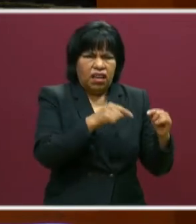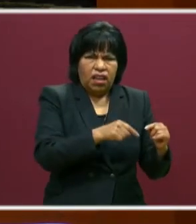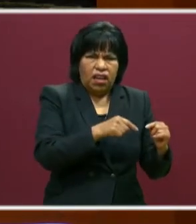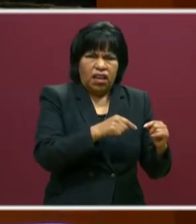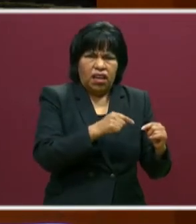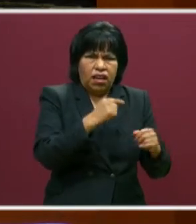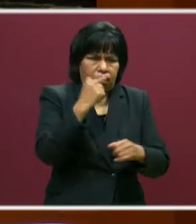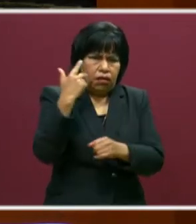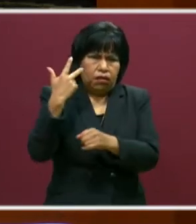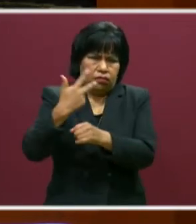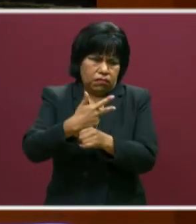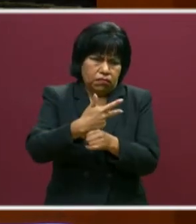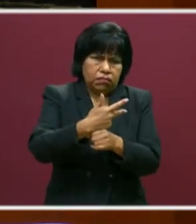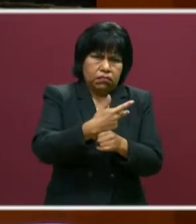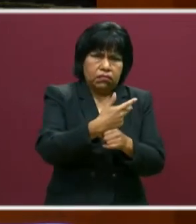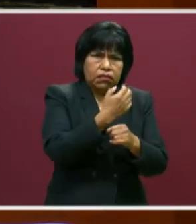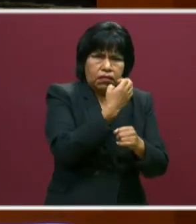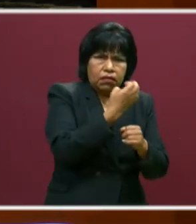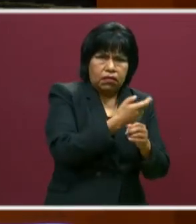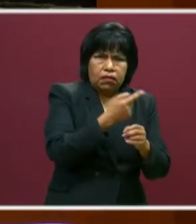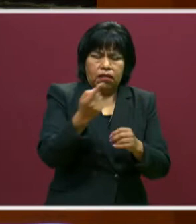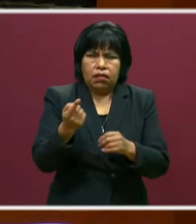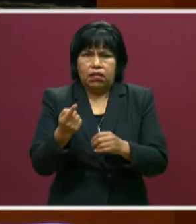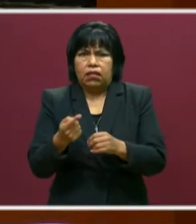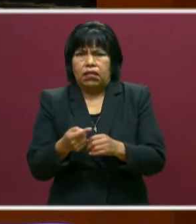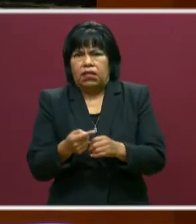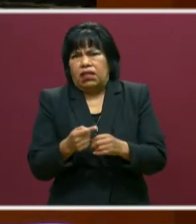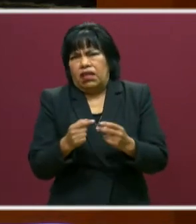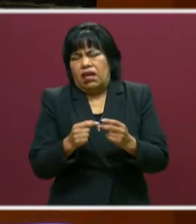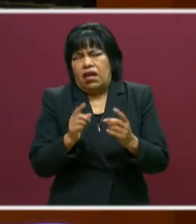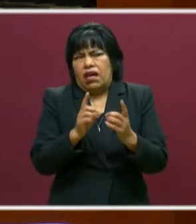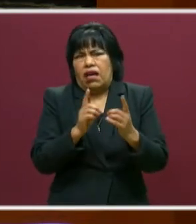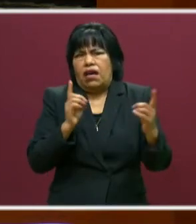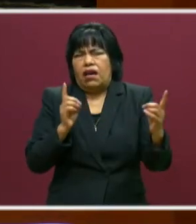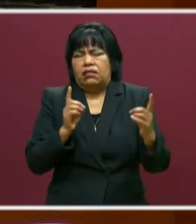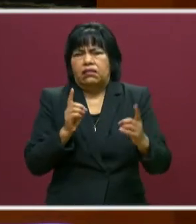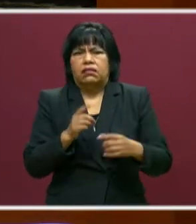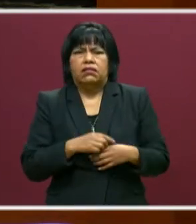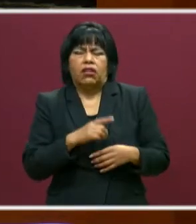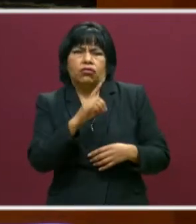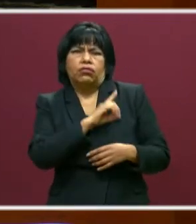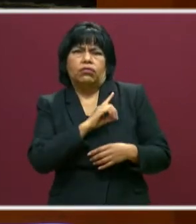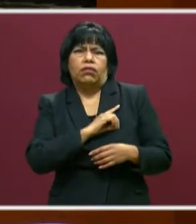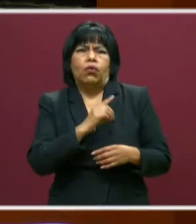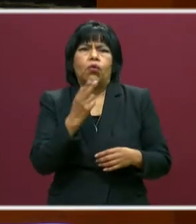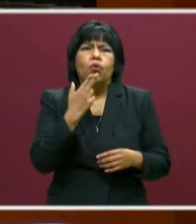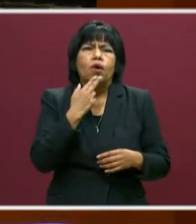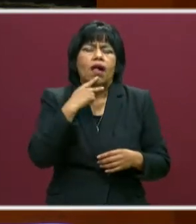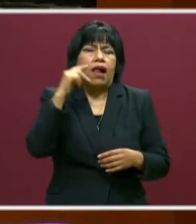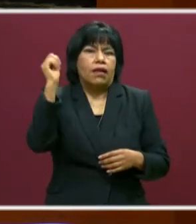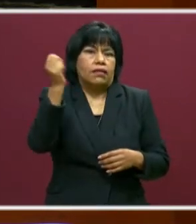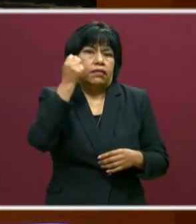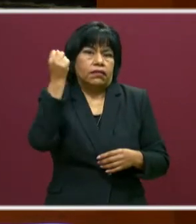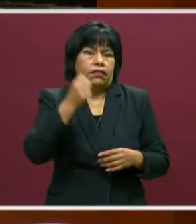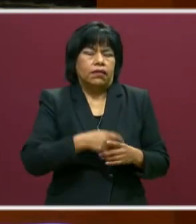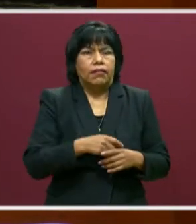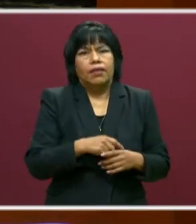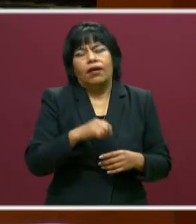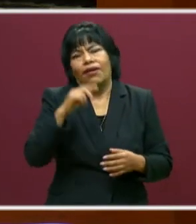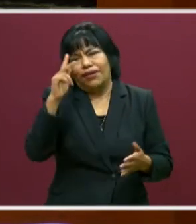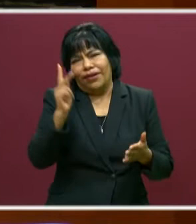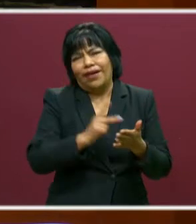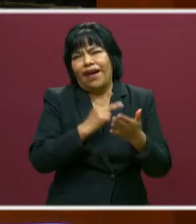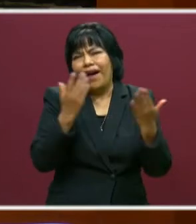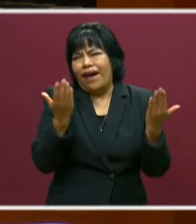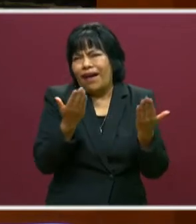de distancia y lo autónomo. Lo único que estás haciendo es utilizar la tecnología para reproducir